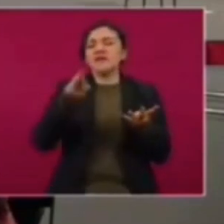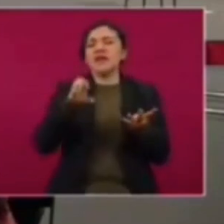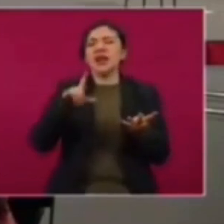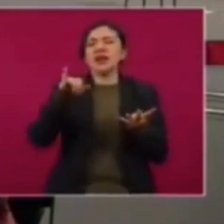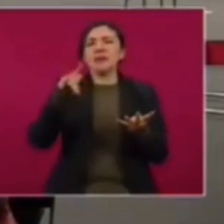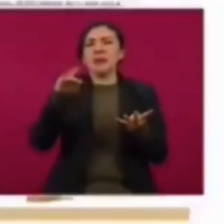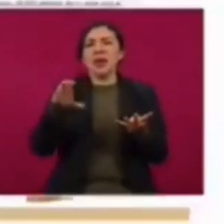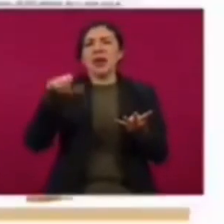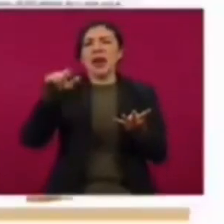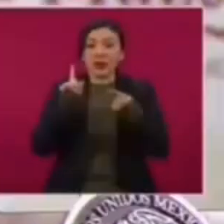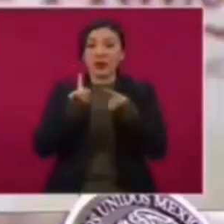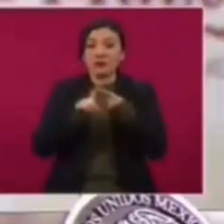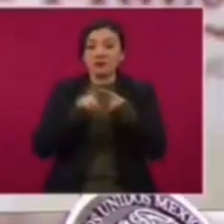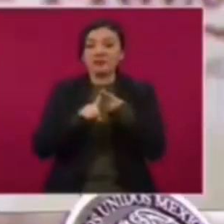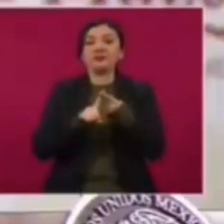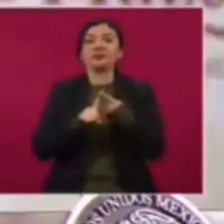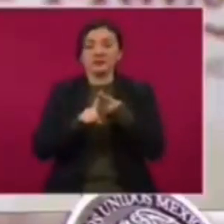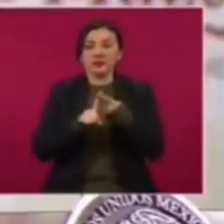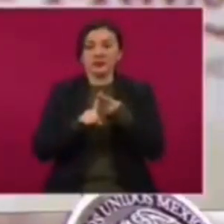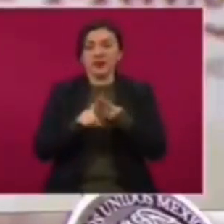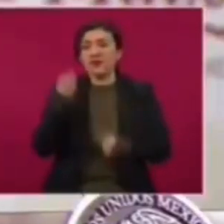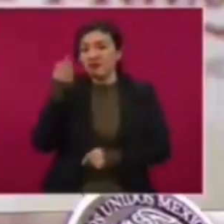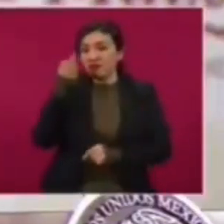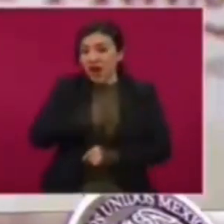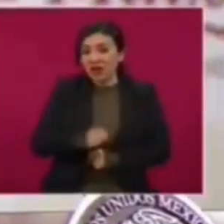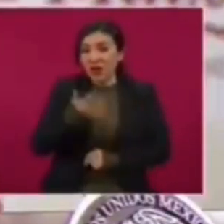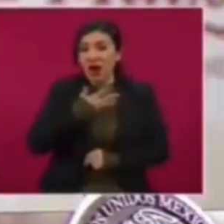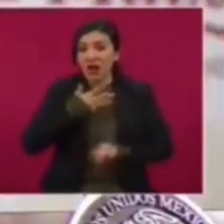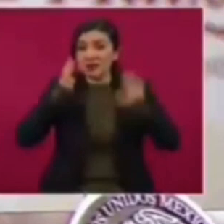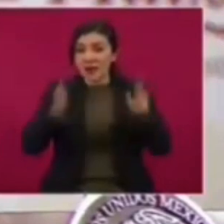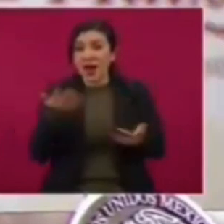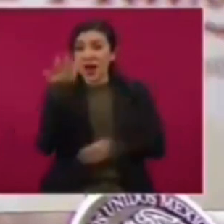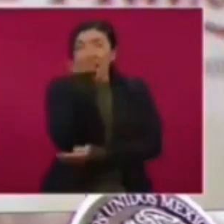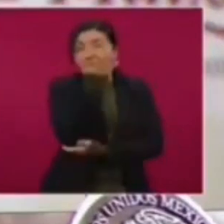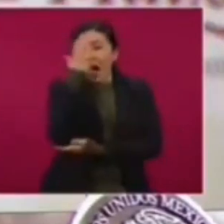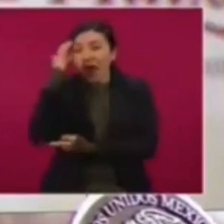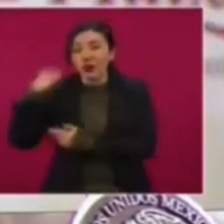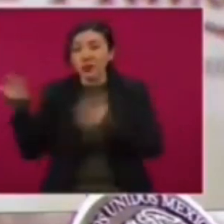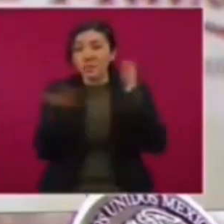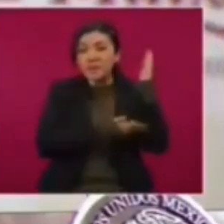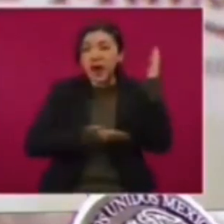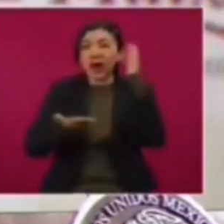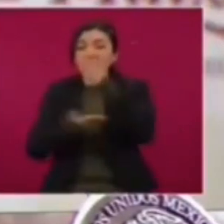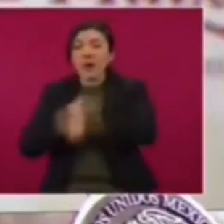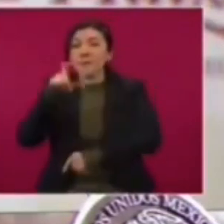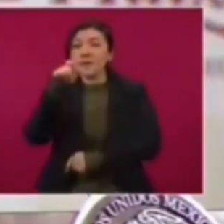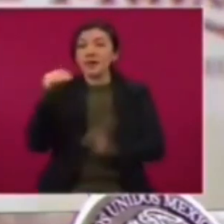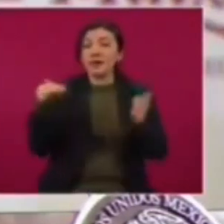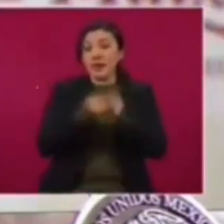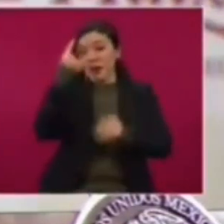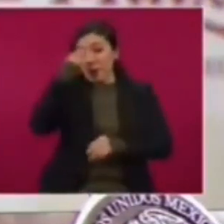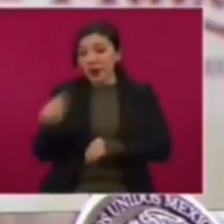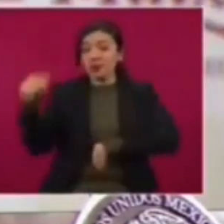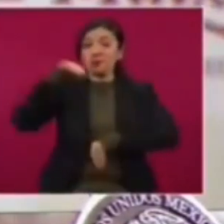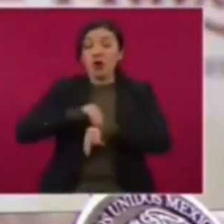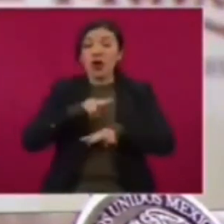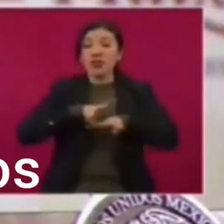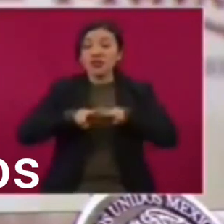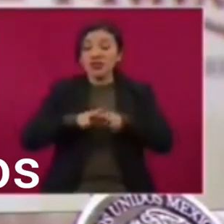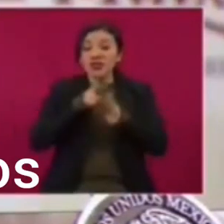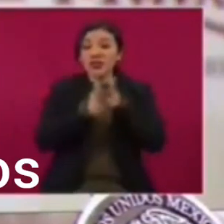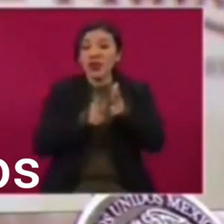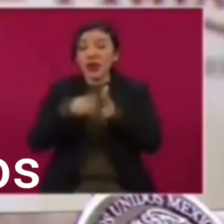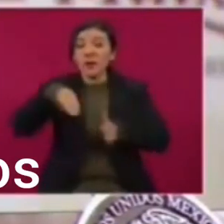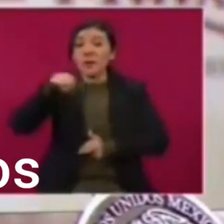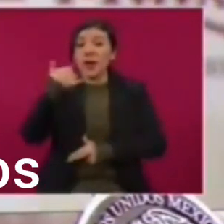administración de Enrique Peña Nieto y durante la administración del presidente Andrés Manuel López Obrador, por un importe